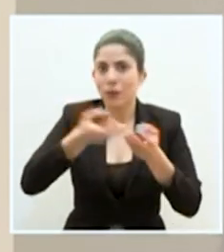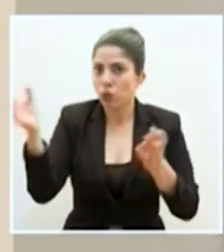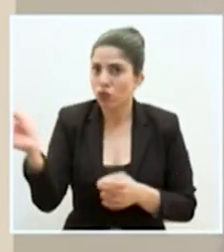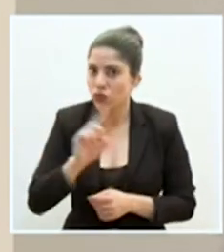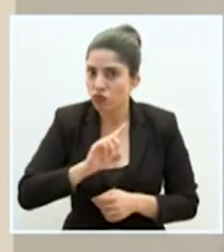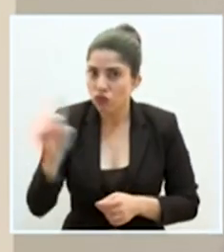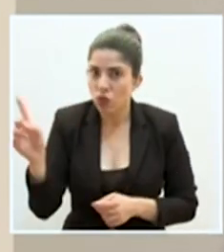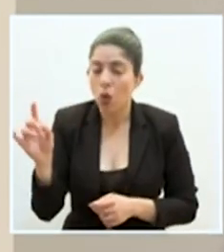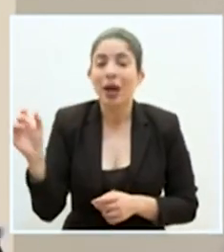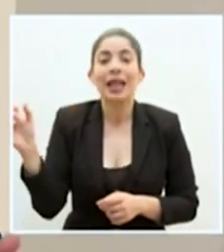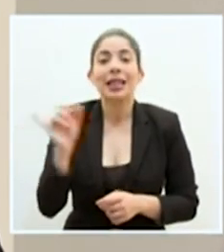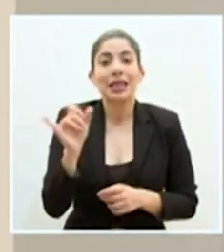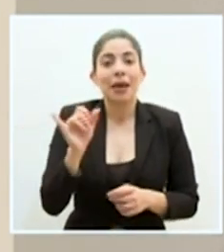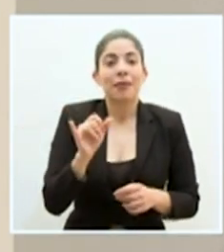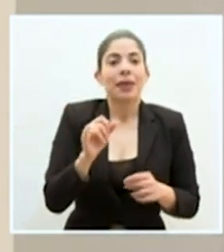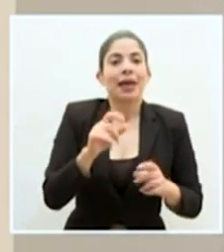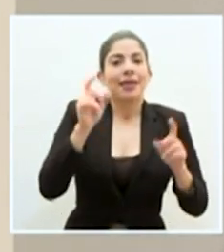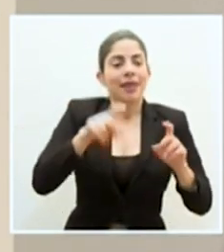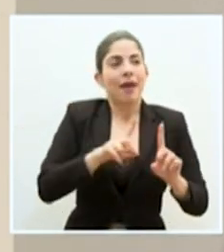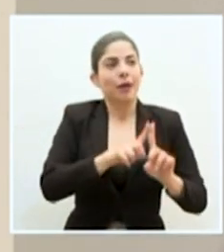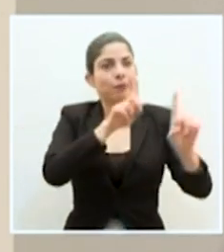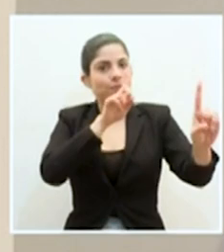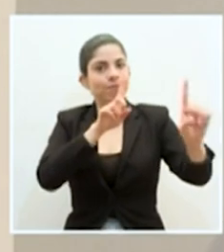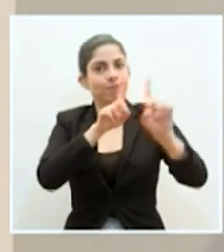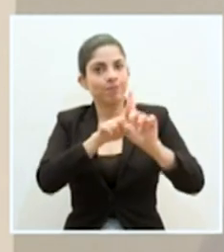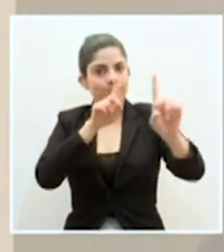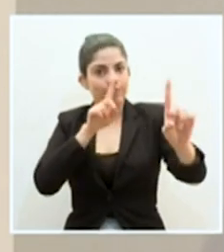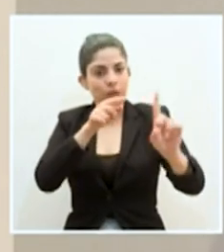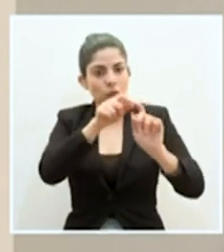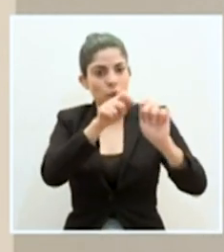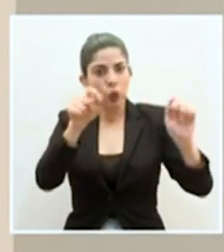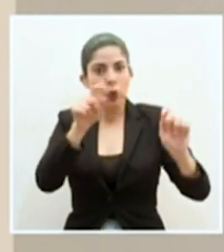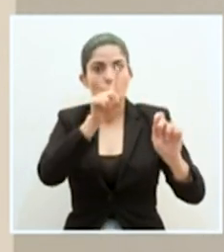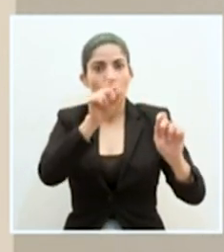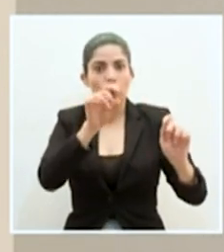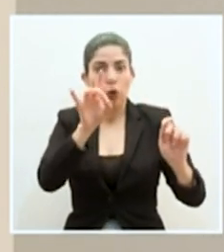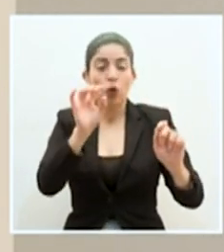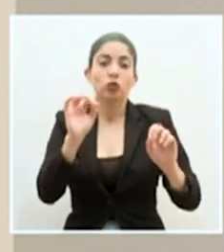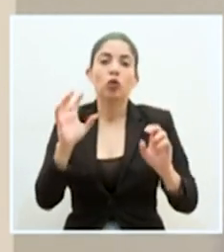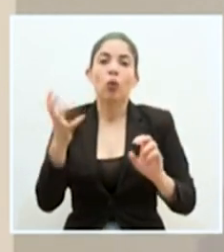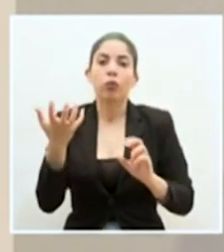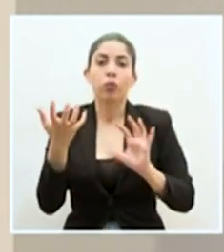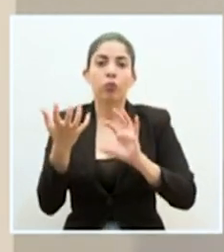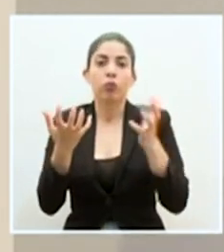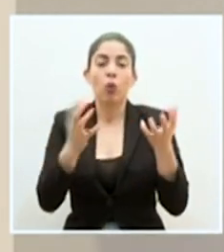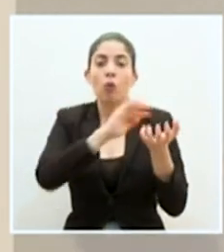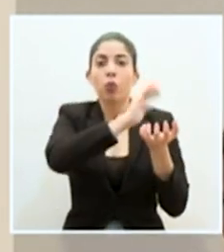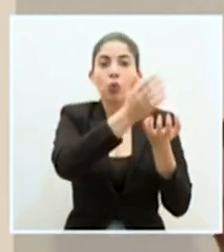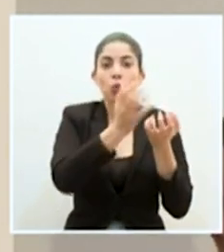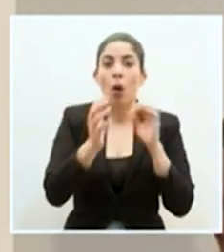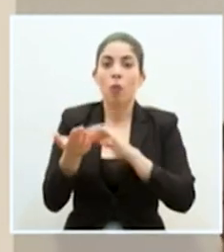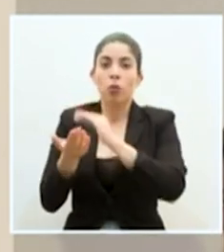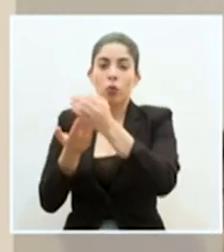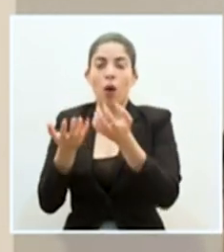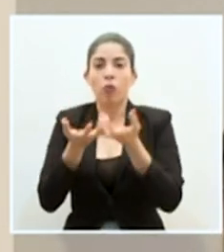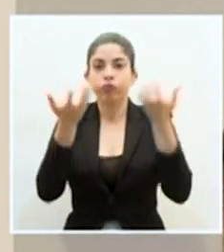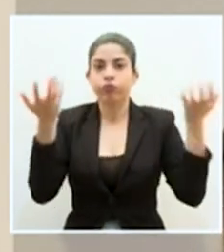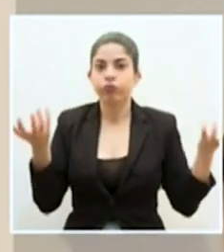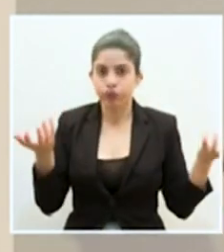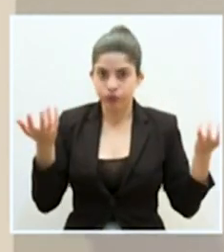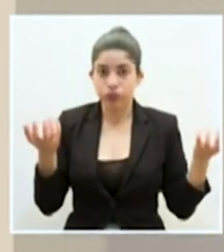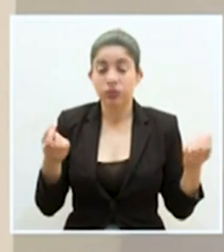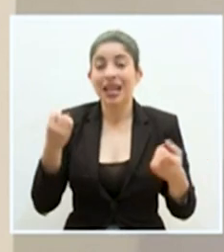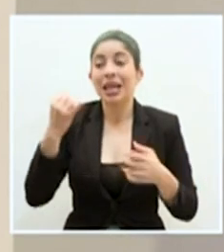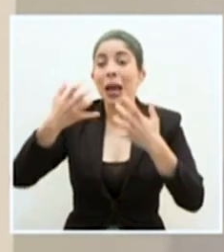también de que mantengamos la distancia de 1.8 entre personas o entre burbujas sociales y que los empresarios, los dueños de los establecimientos